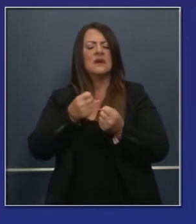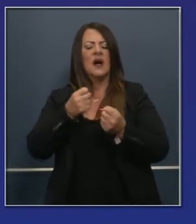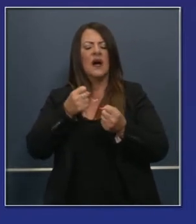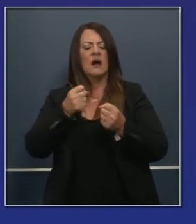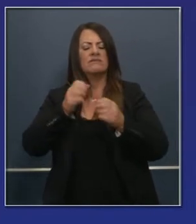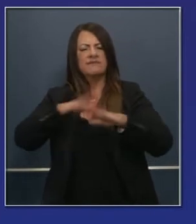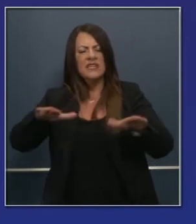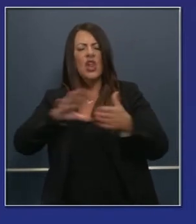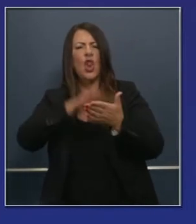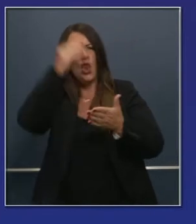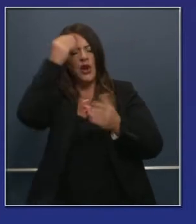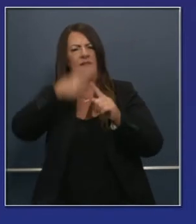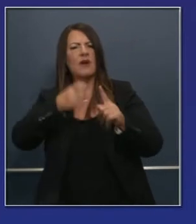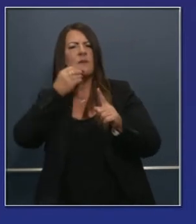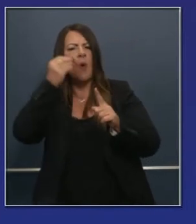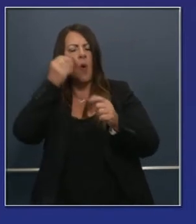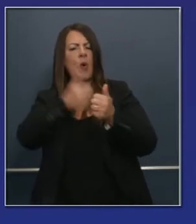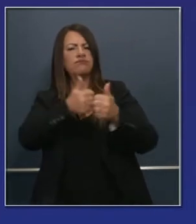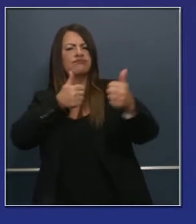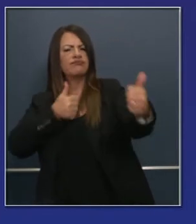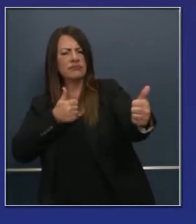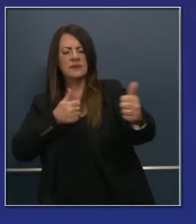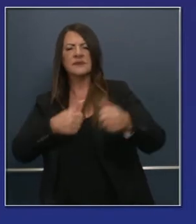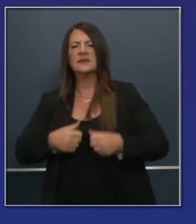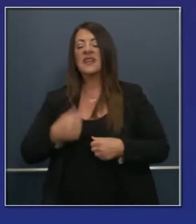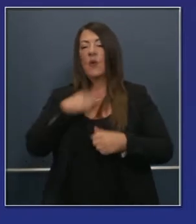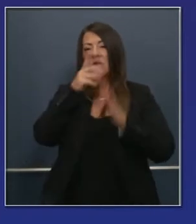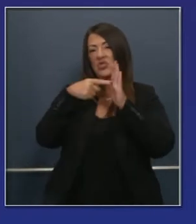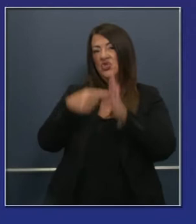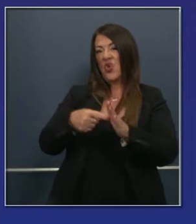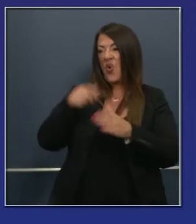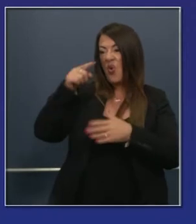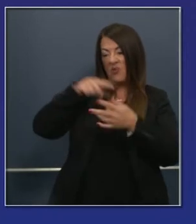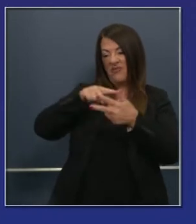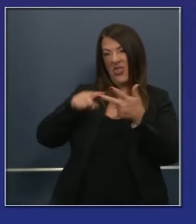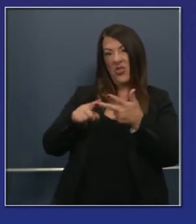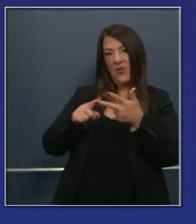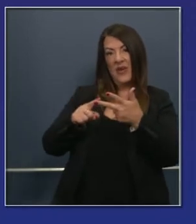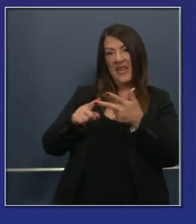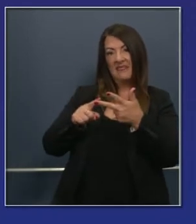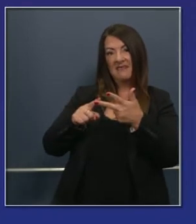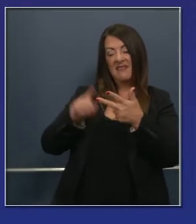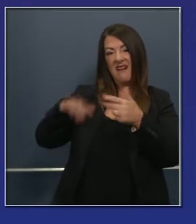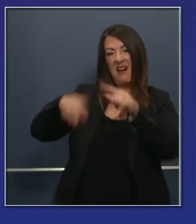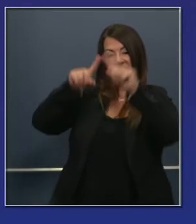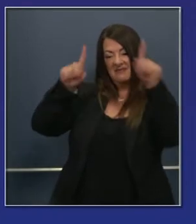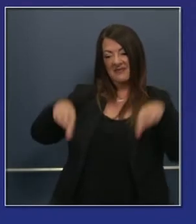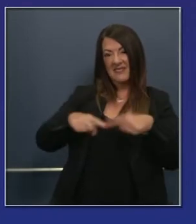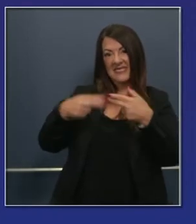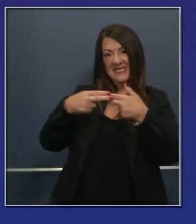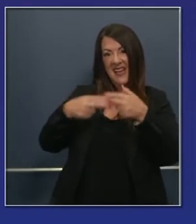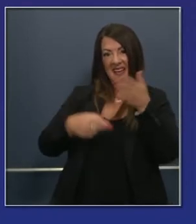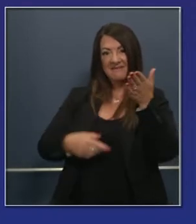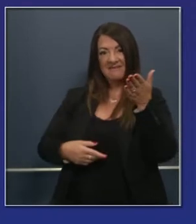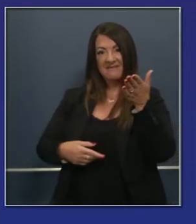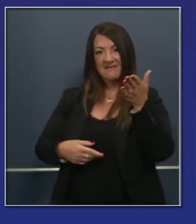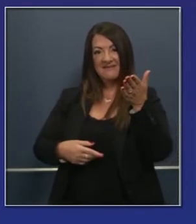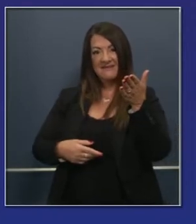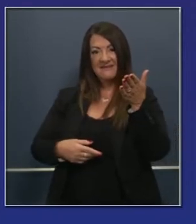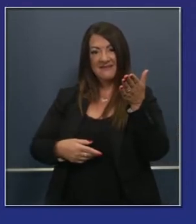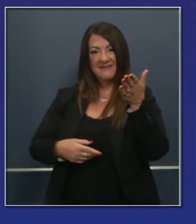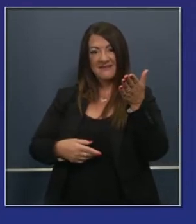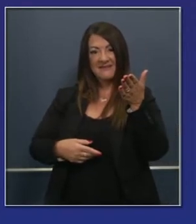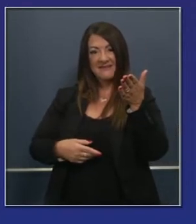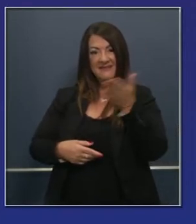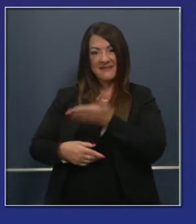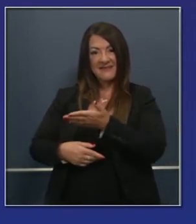ir de ahora en adelante. Veremos encuestas específicas en la transparencia que representan diferentes momentos y